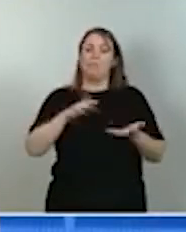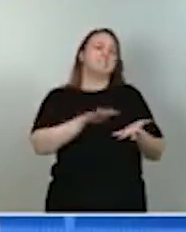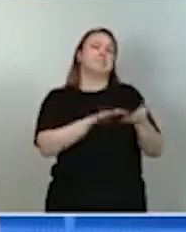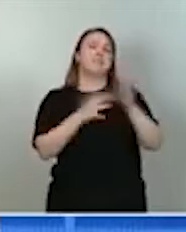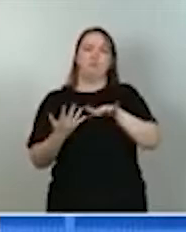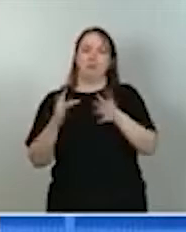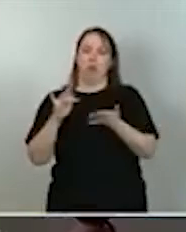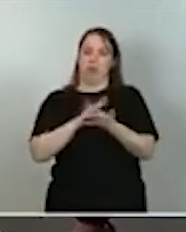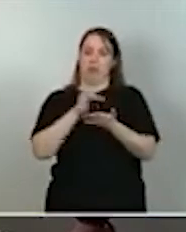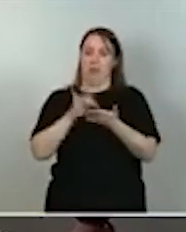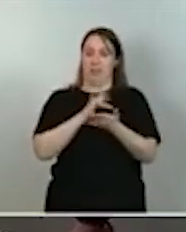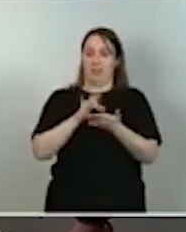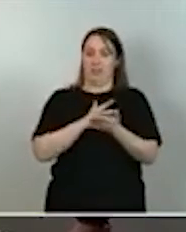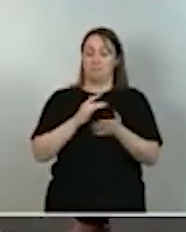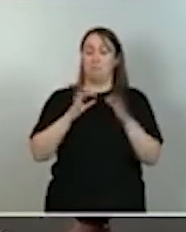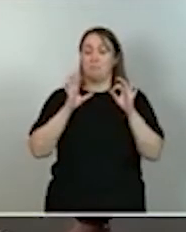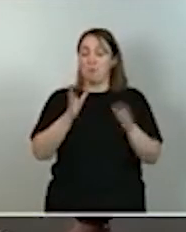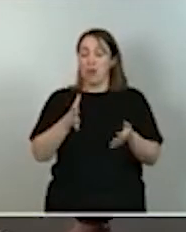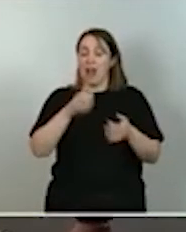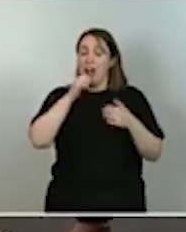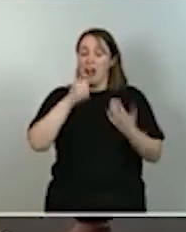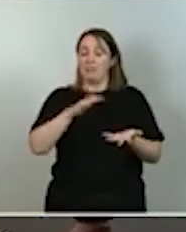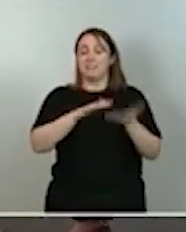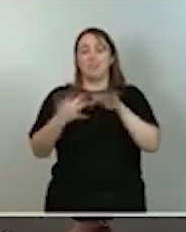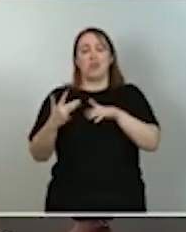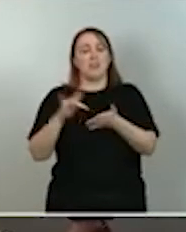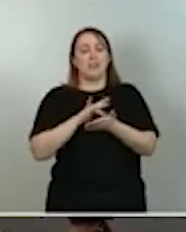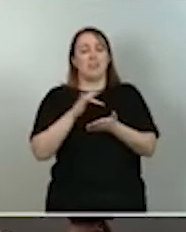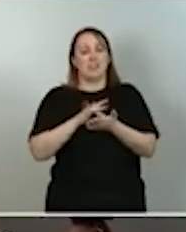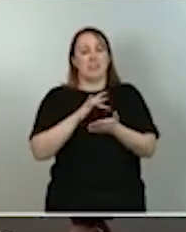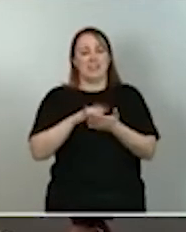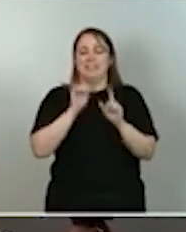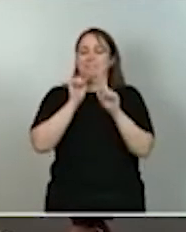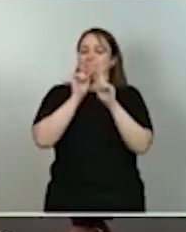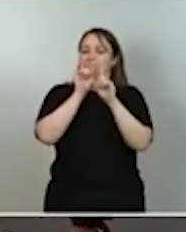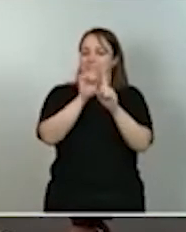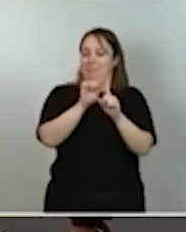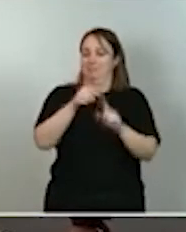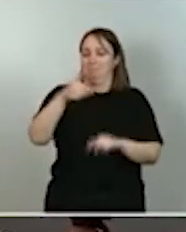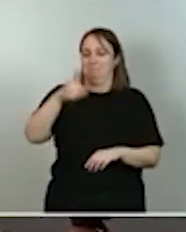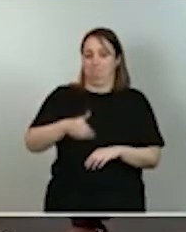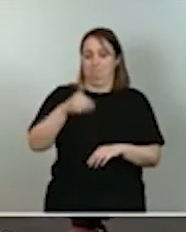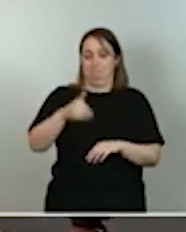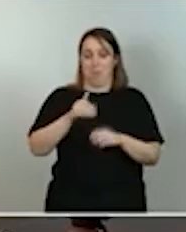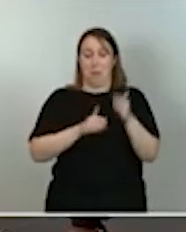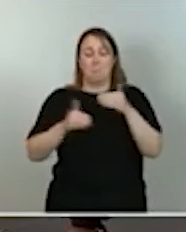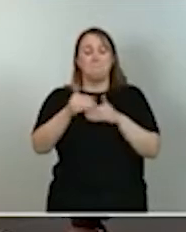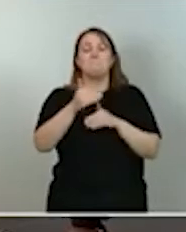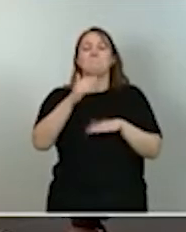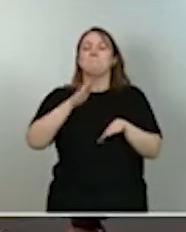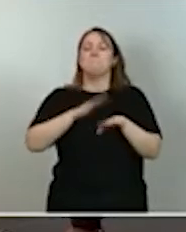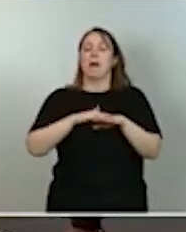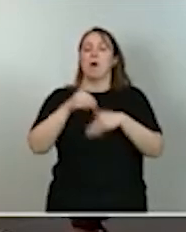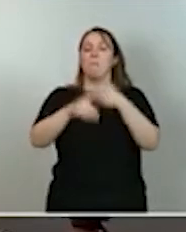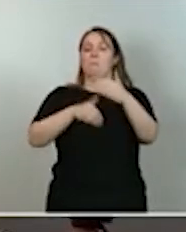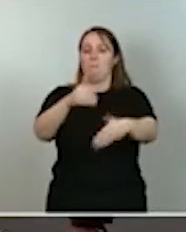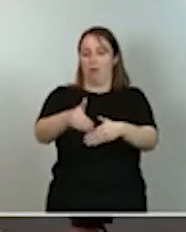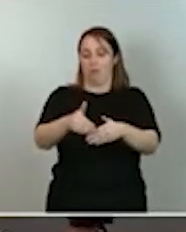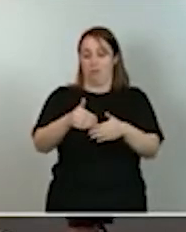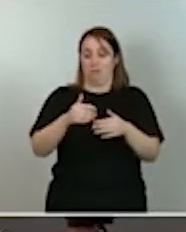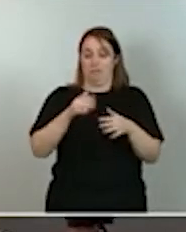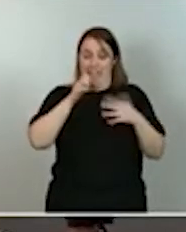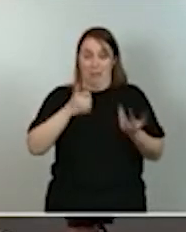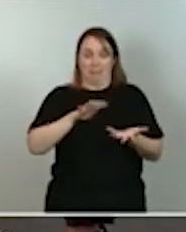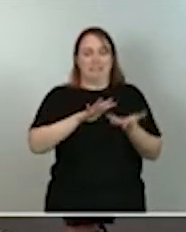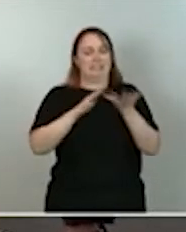digital constituye sin duda uno de los ejes transversales esenciales para lograr este proceso de transformación. Y España